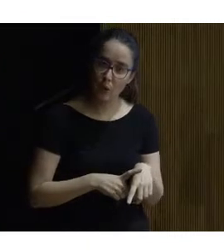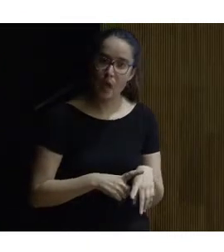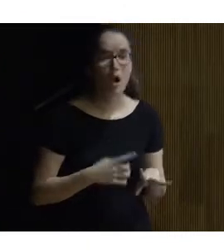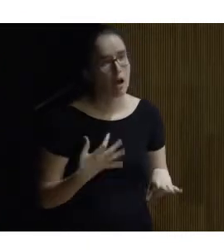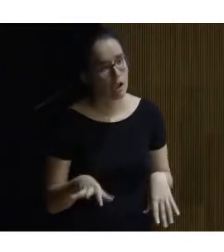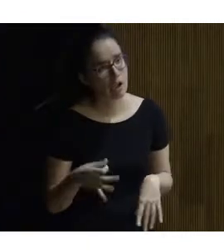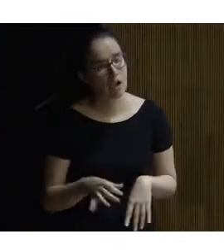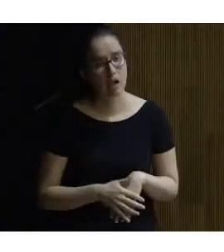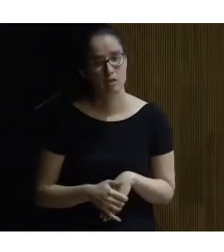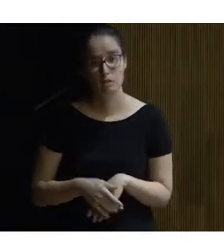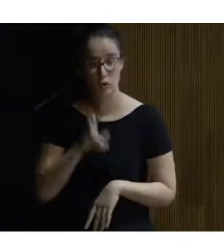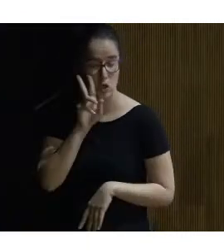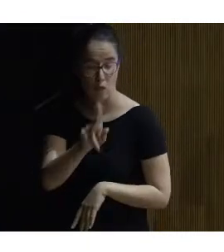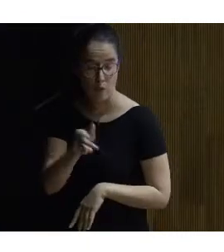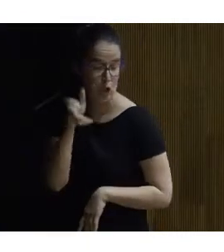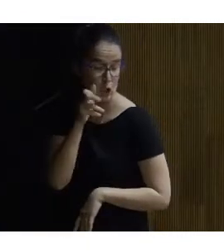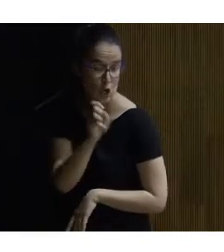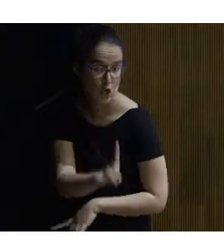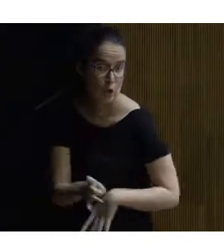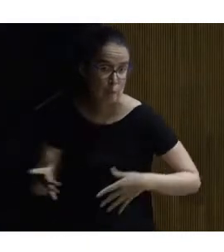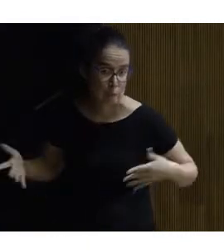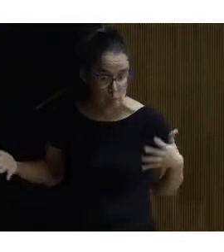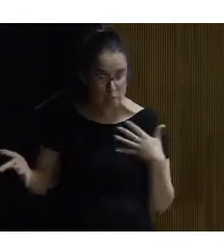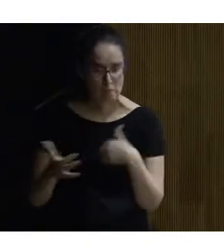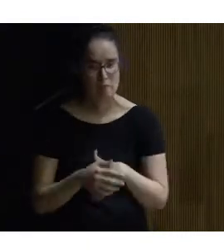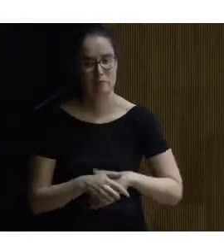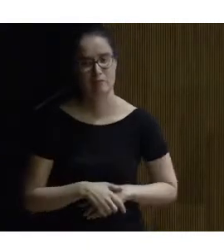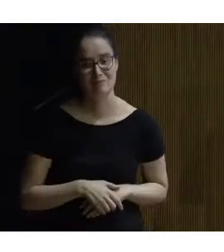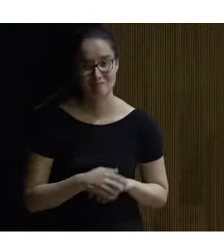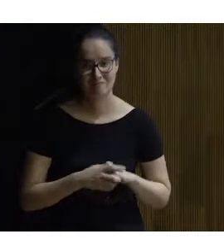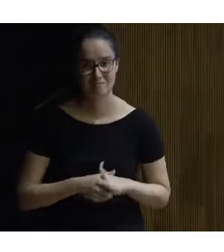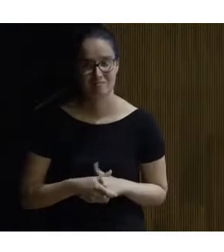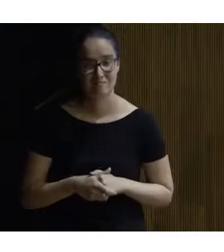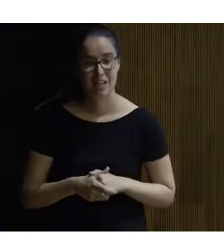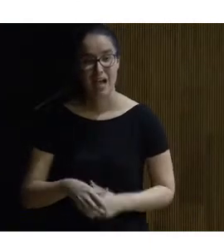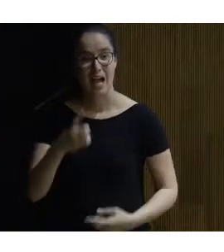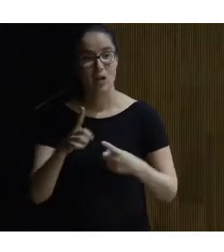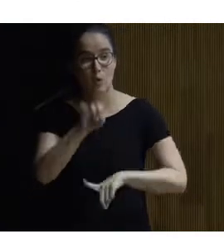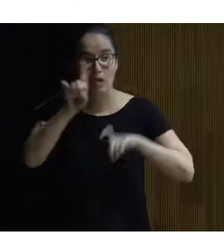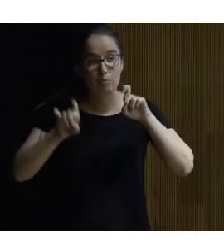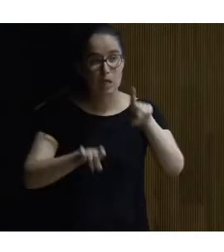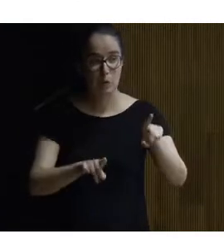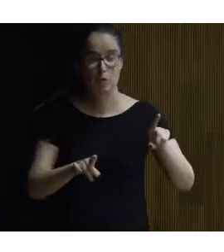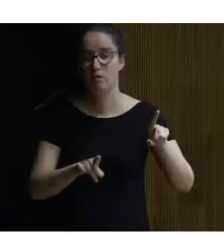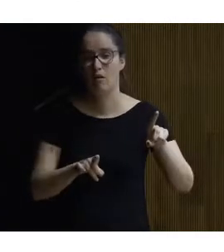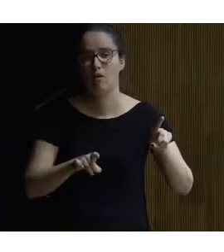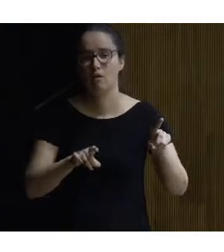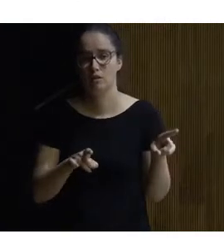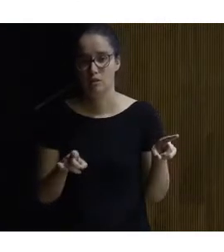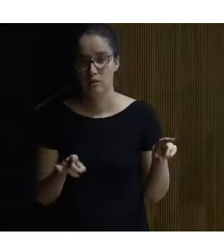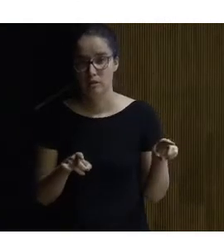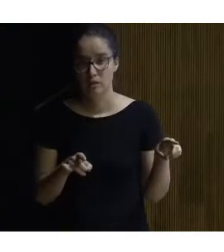entre que no veo y no oigo ha pasado lo que ha pasado si hay alguna pregunta sobre